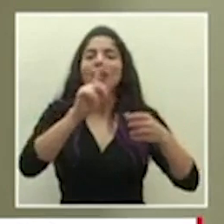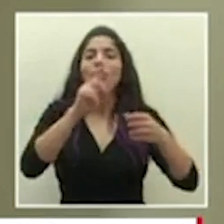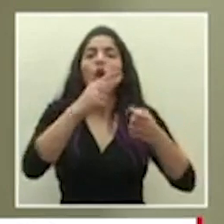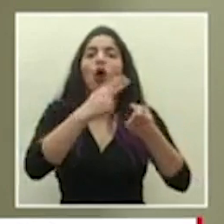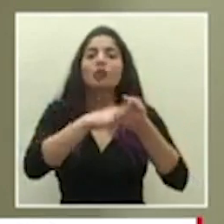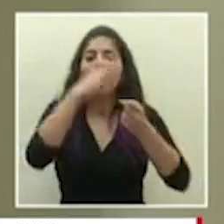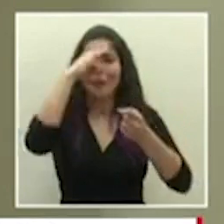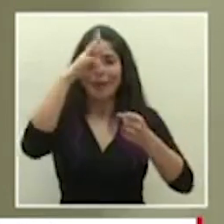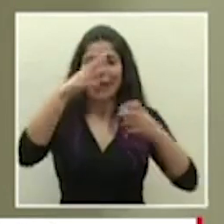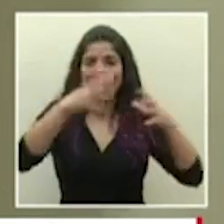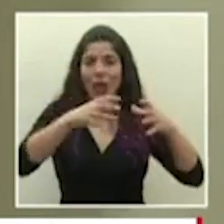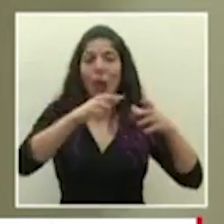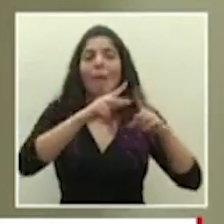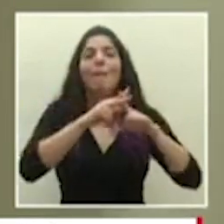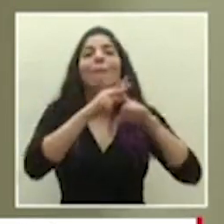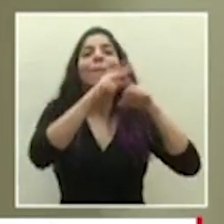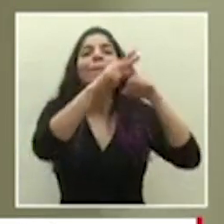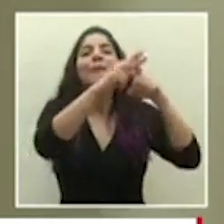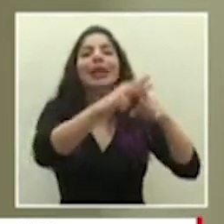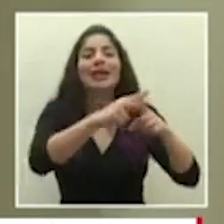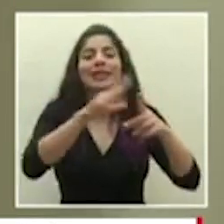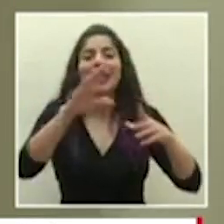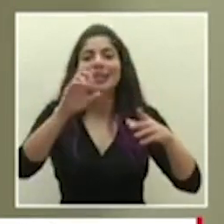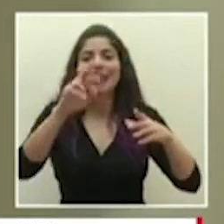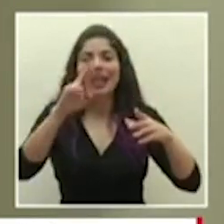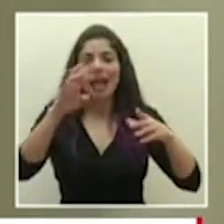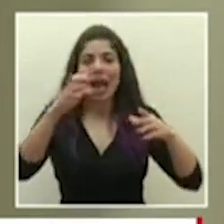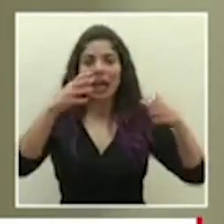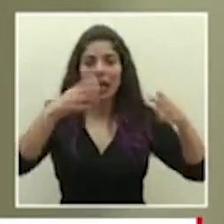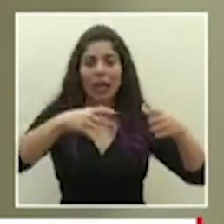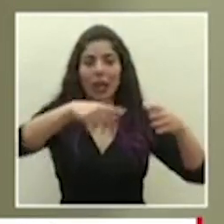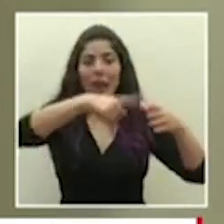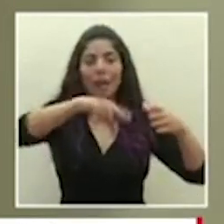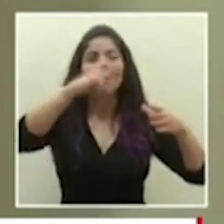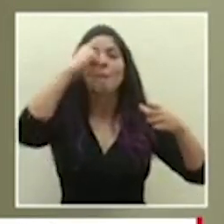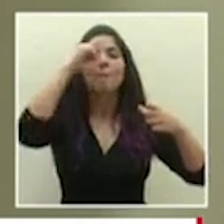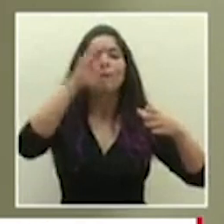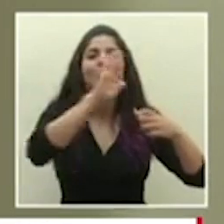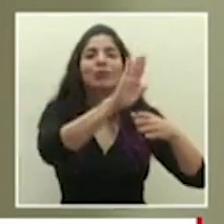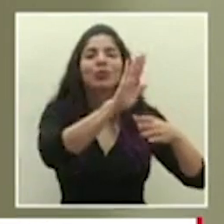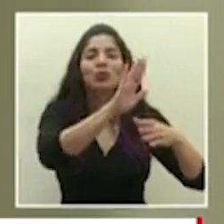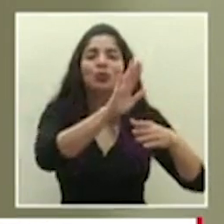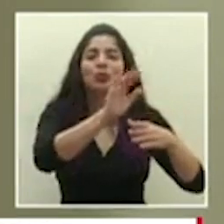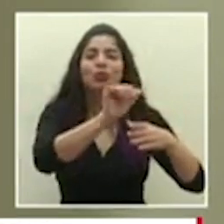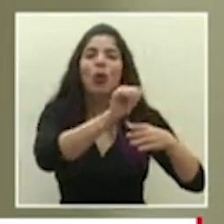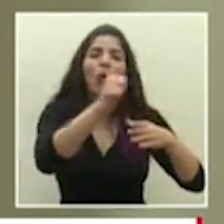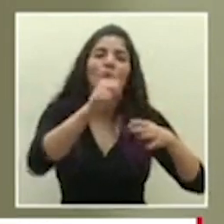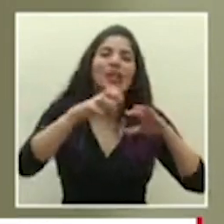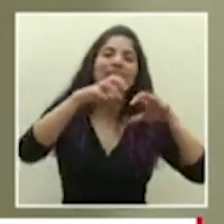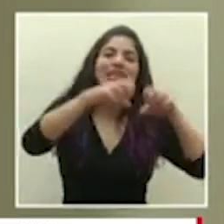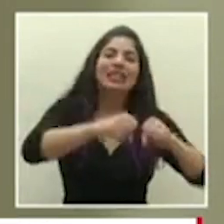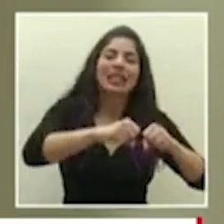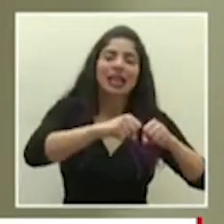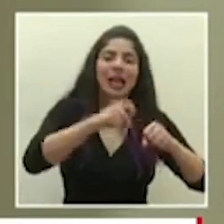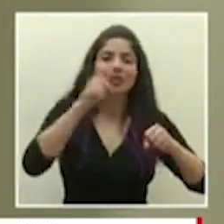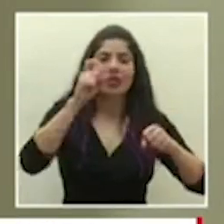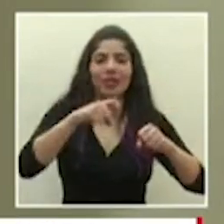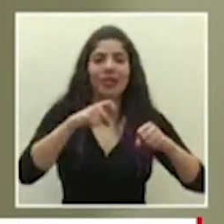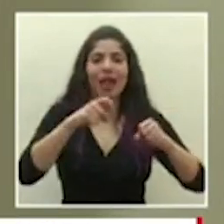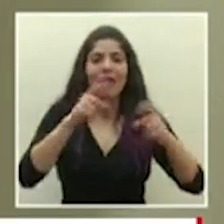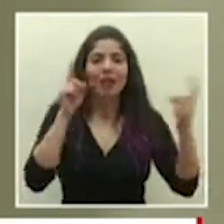méxico pero que le ha prestado al cenare para otros tipos de citas donde hay que hacer las